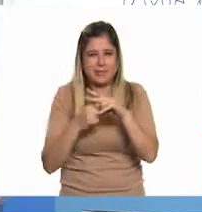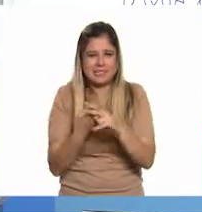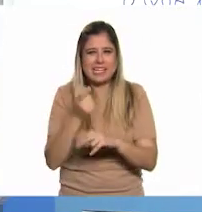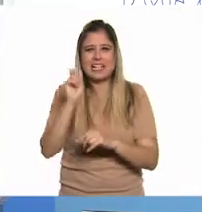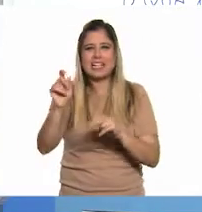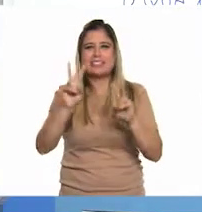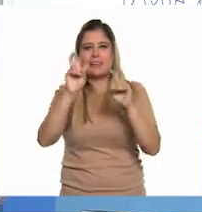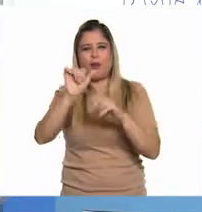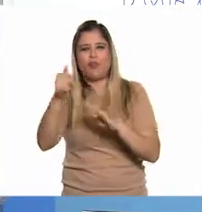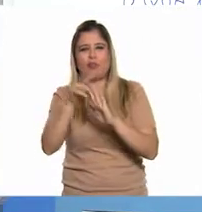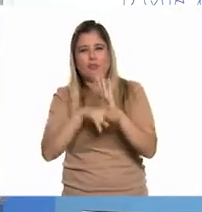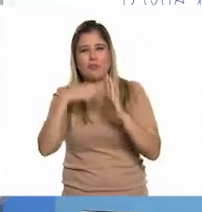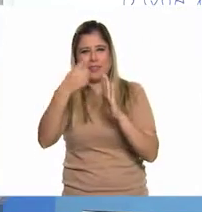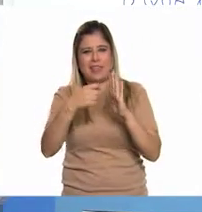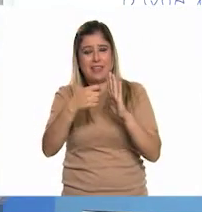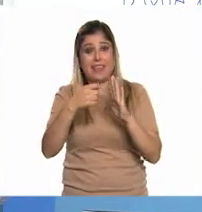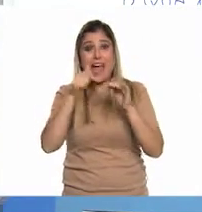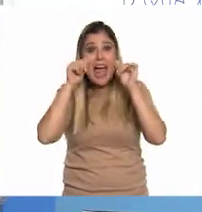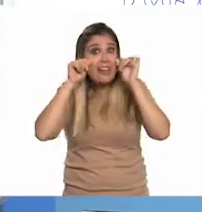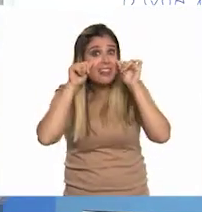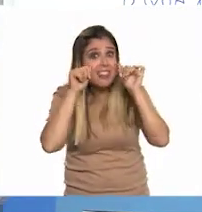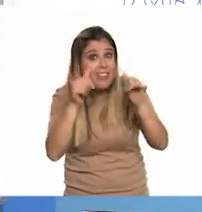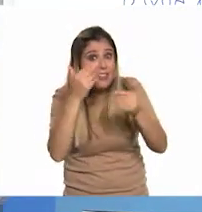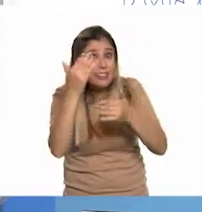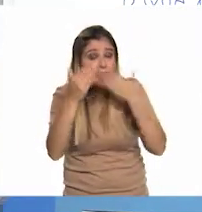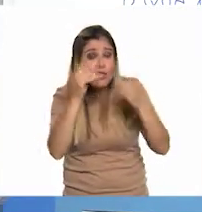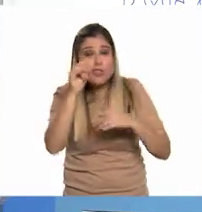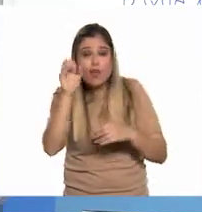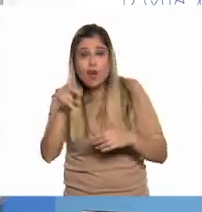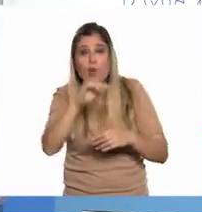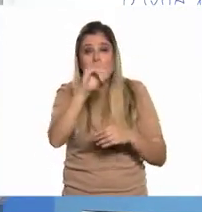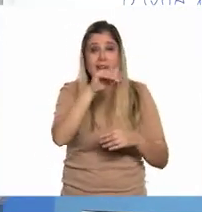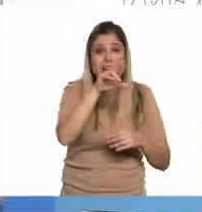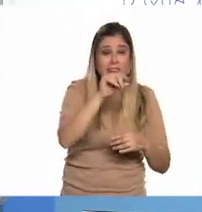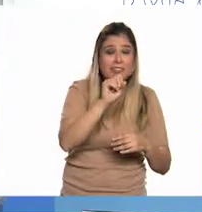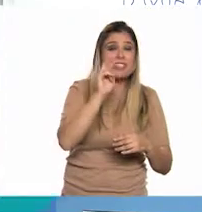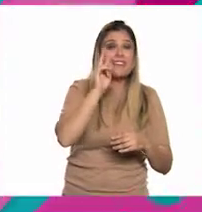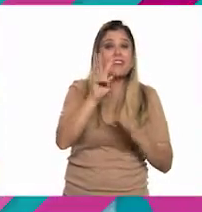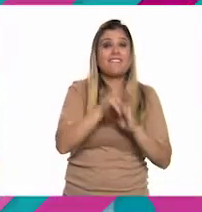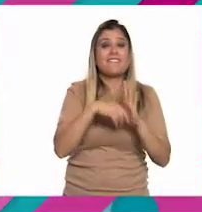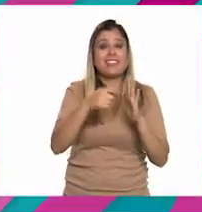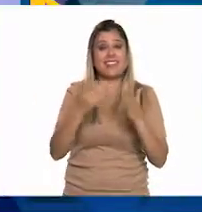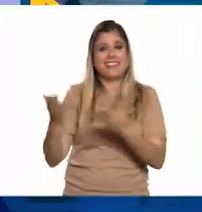ver el siguiente video. Bien atentos, estudiantes en casa, Tom, Juan Carlos. Vamos a ver.